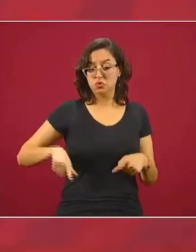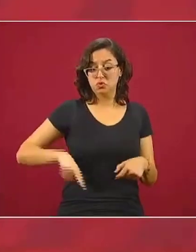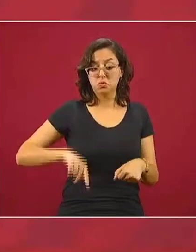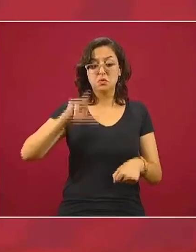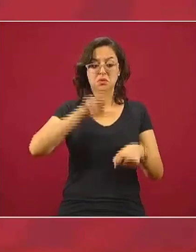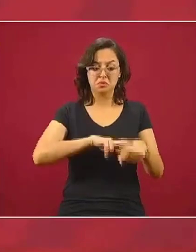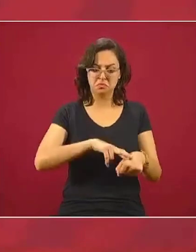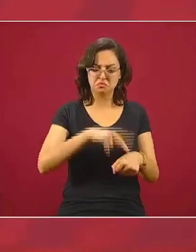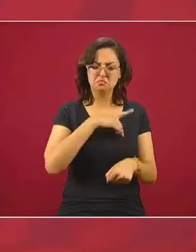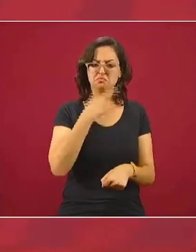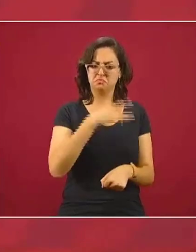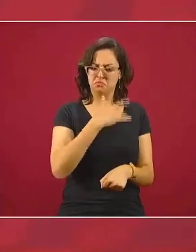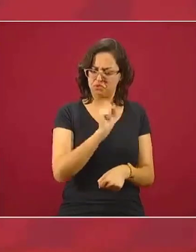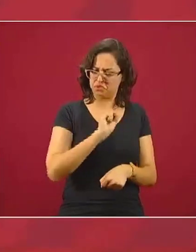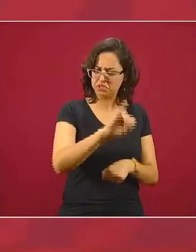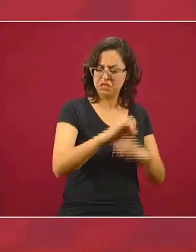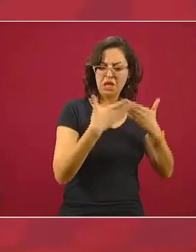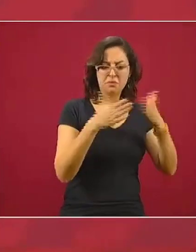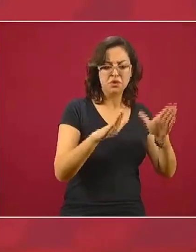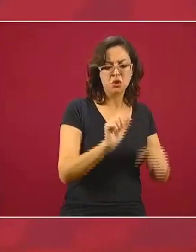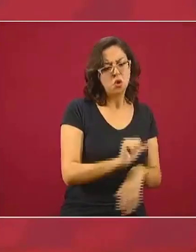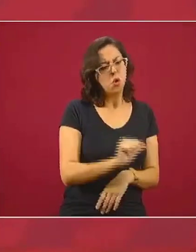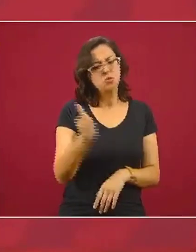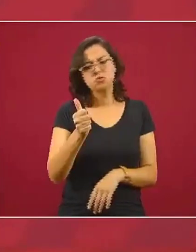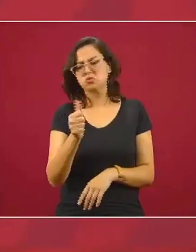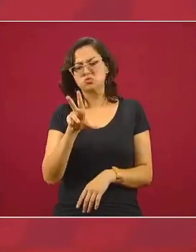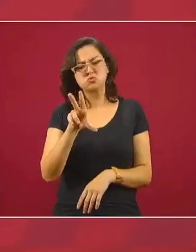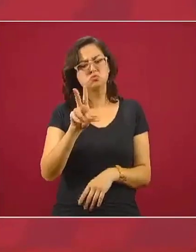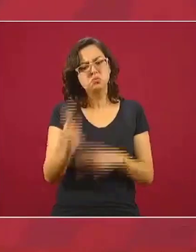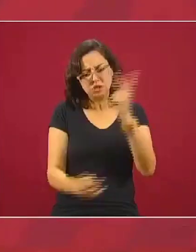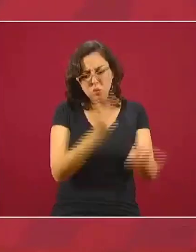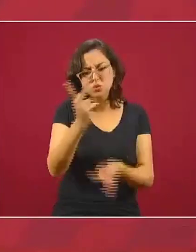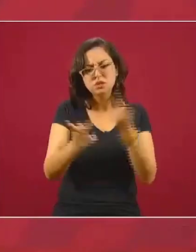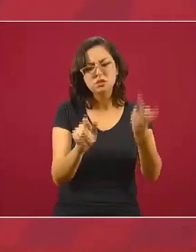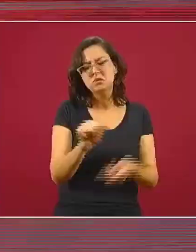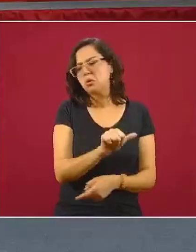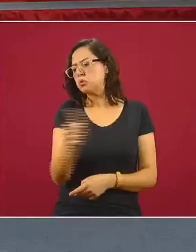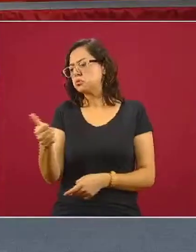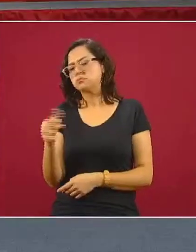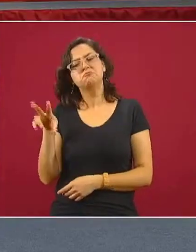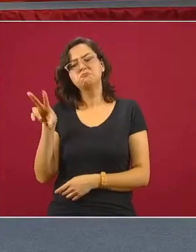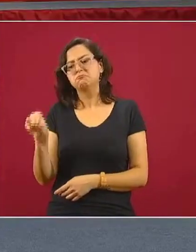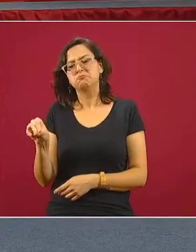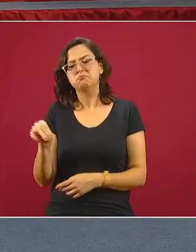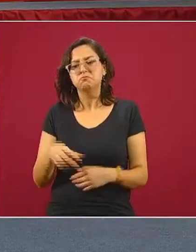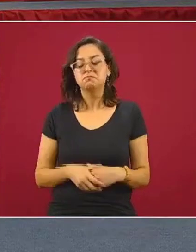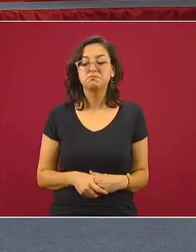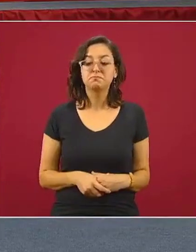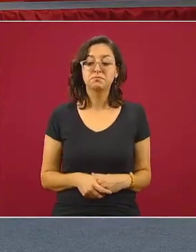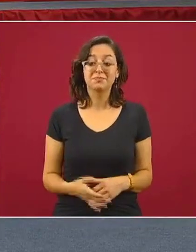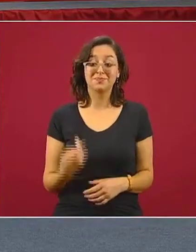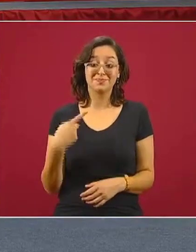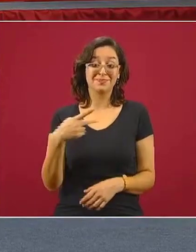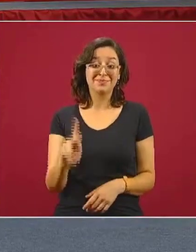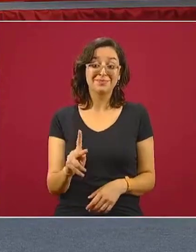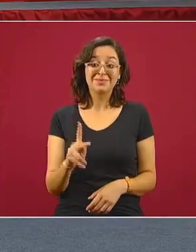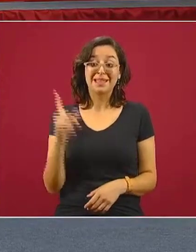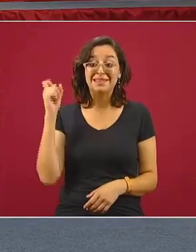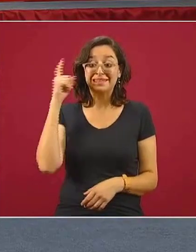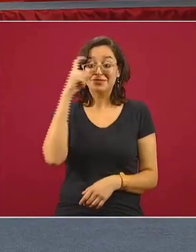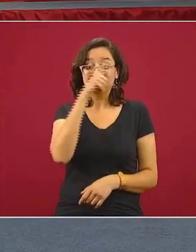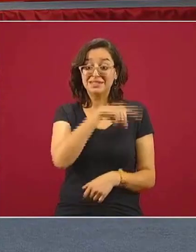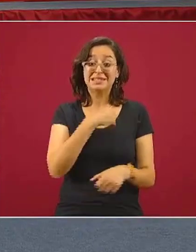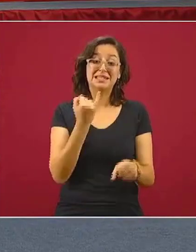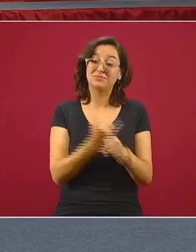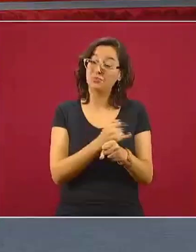haciendo consultas otros diciendo que prefieren esperar pero lo que no creo que vaya a ser posible y